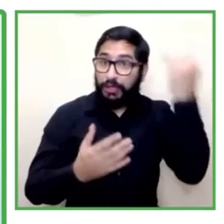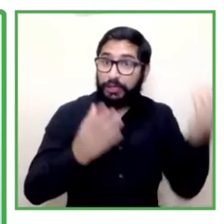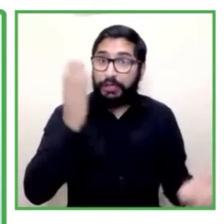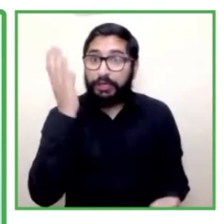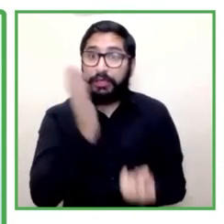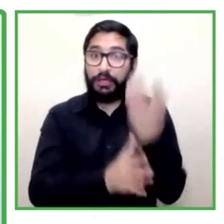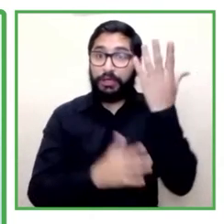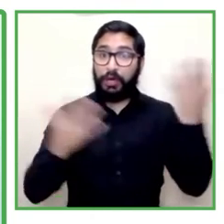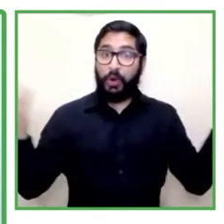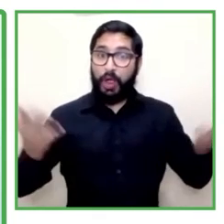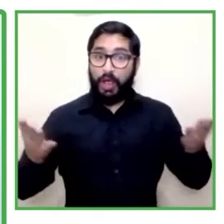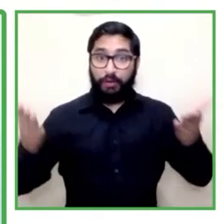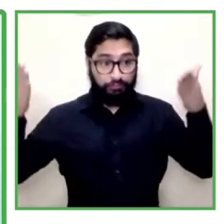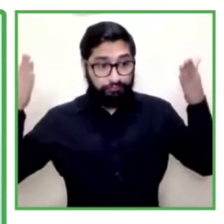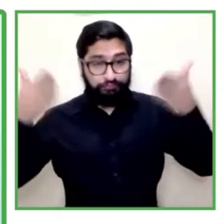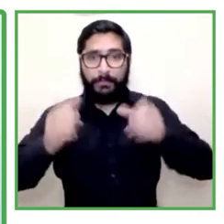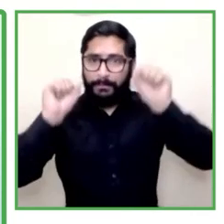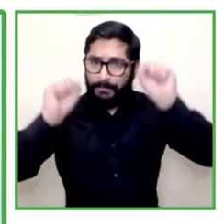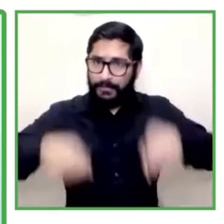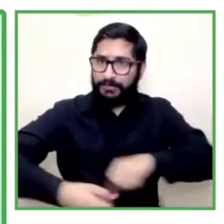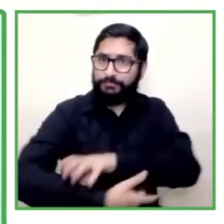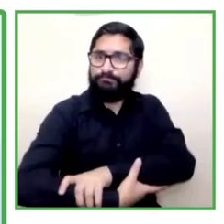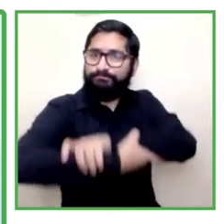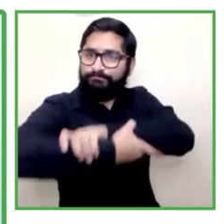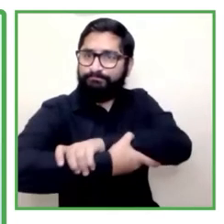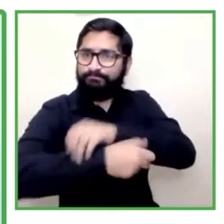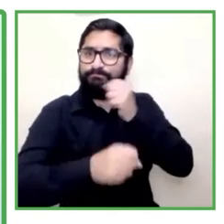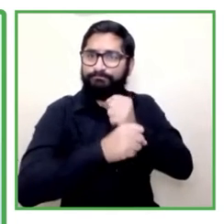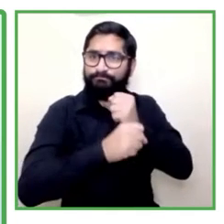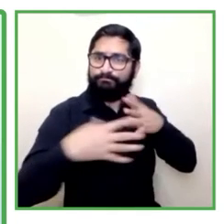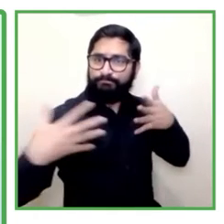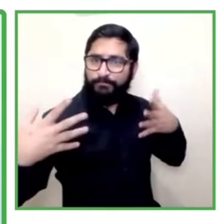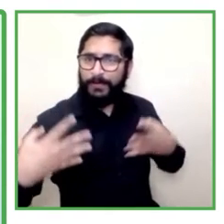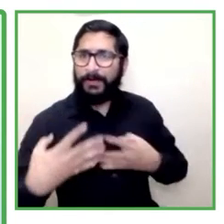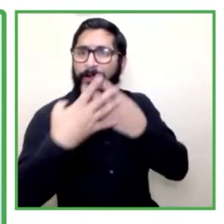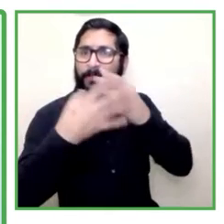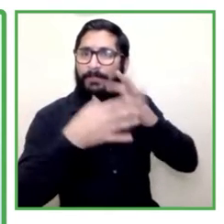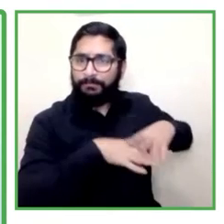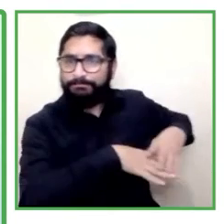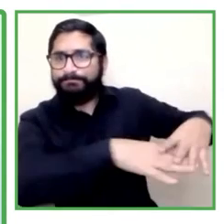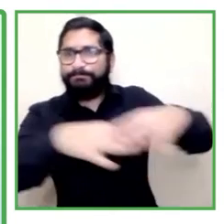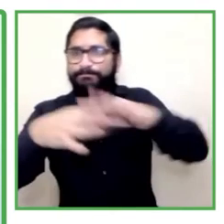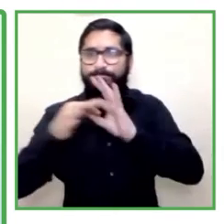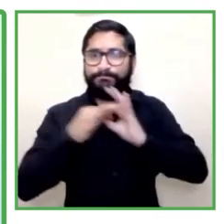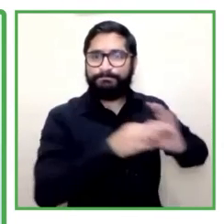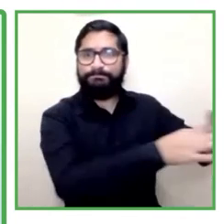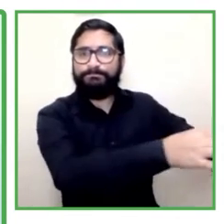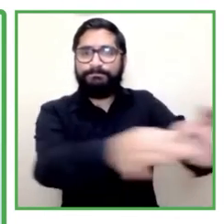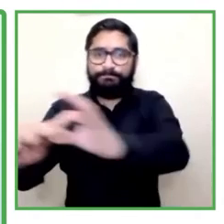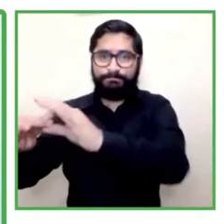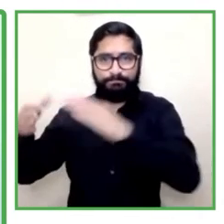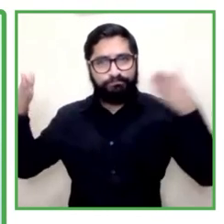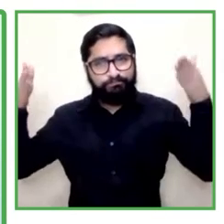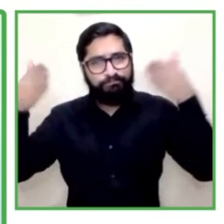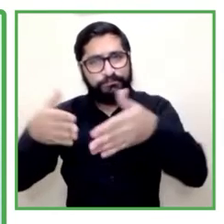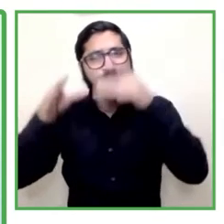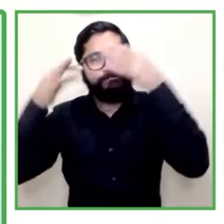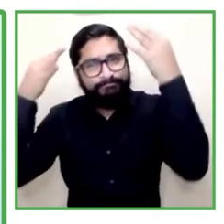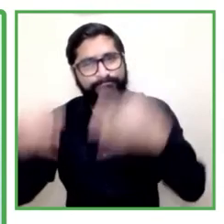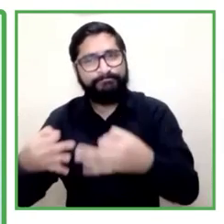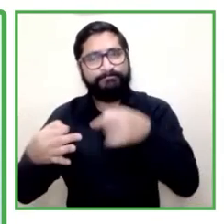Desde un comienzo hemos intentado desarrollar un programa ajustado a un estándar de derechos humanos, pero también cercano a las comunidades de y para personas con